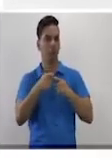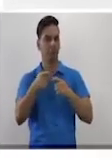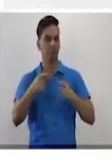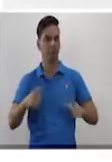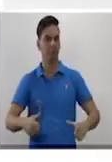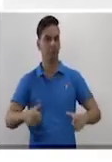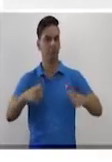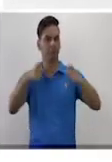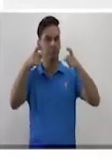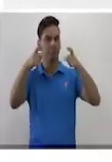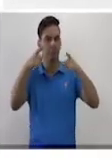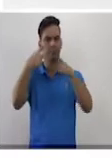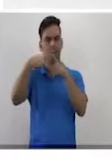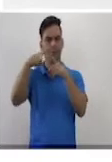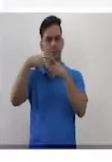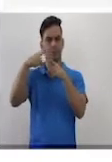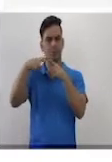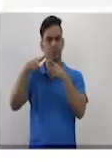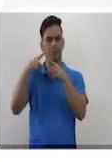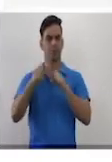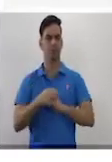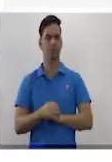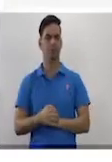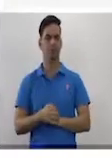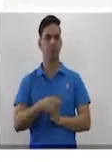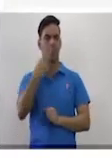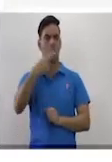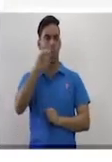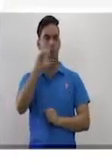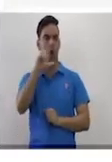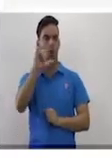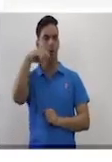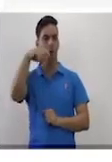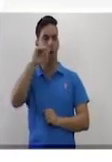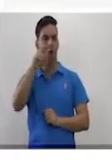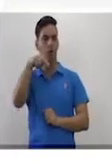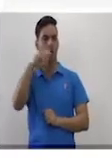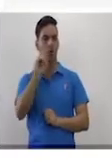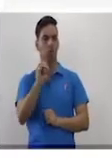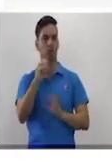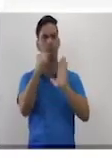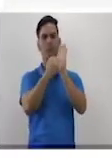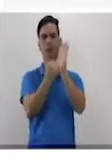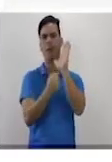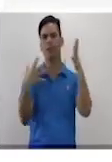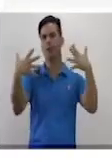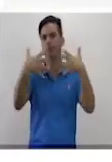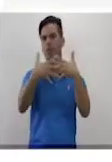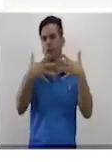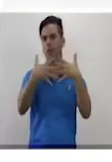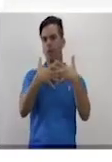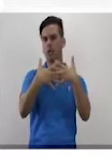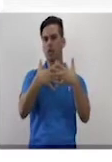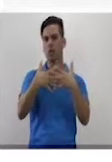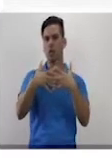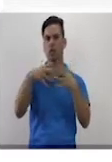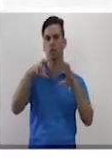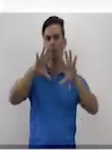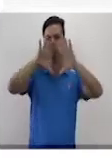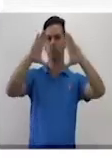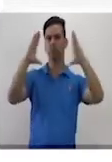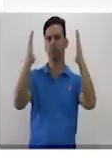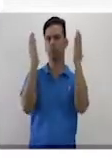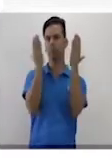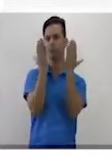de área y perímetro de los polígonos. Los elementos y relaciones fundamentales en la circunferencia. Y el